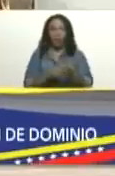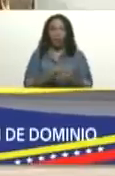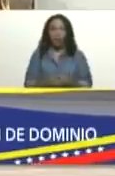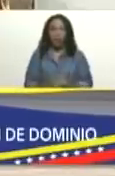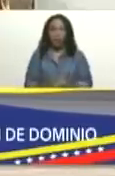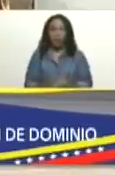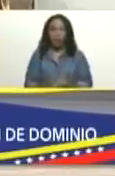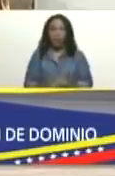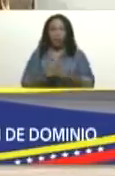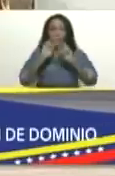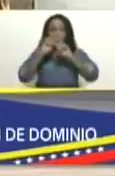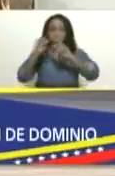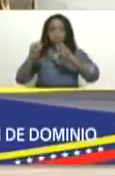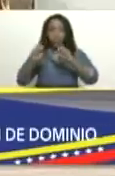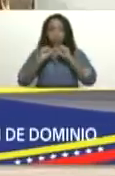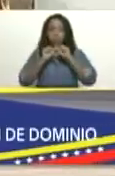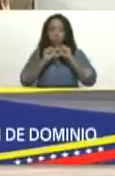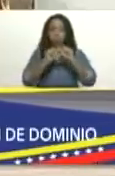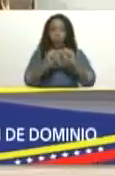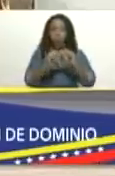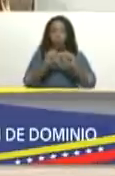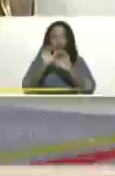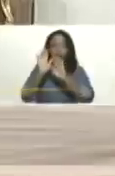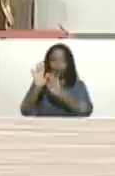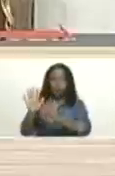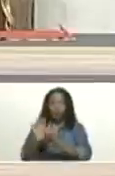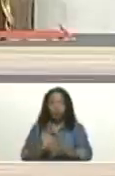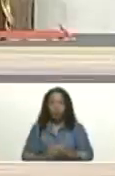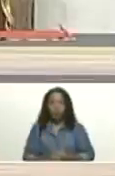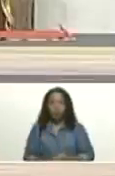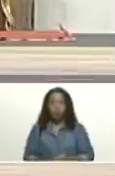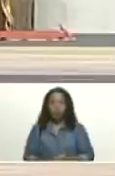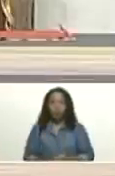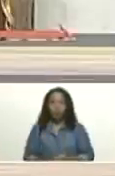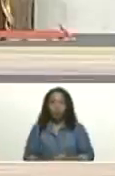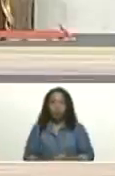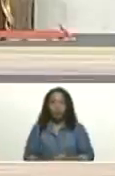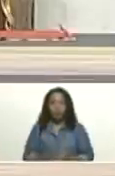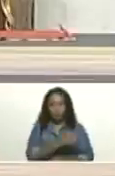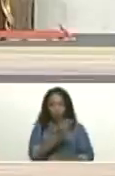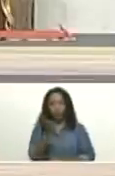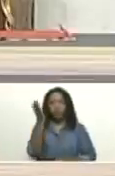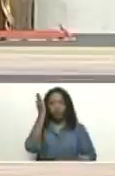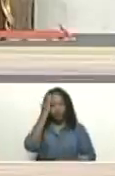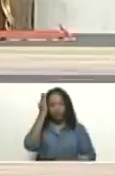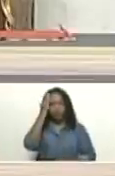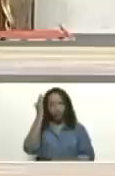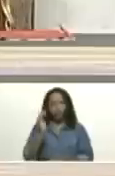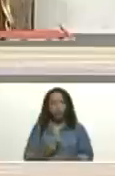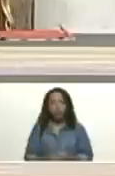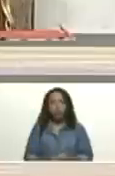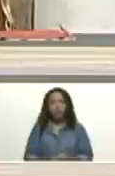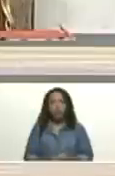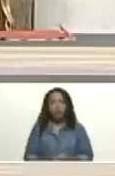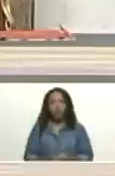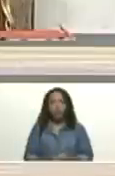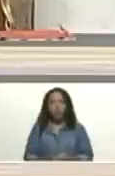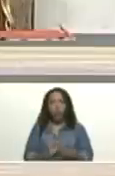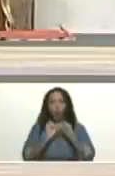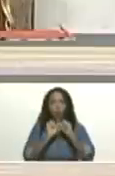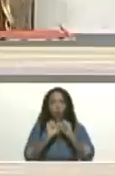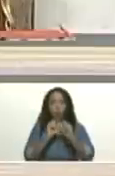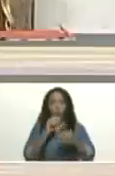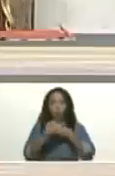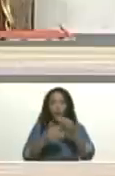Las investigaciones han continuado y continuarán. Ustedes saben. Y seguiremos